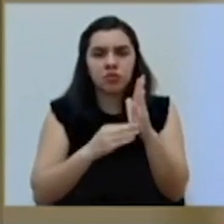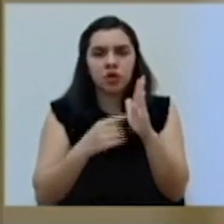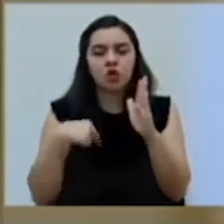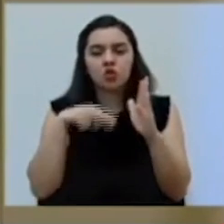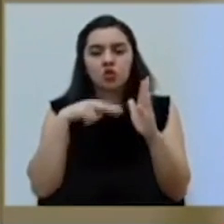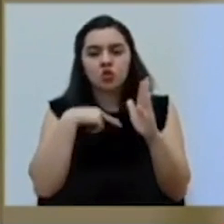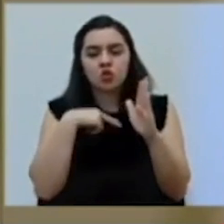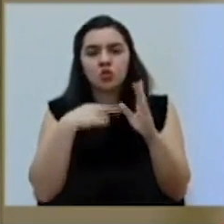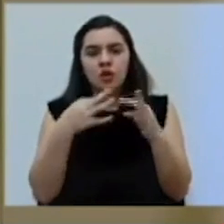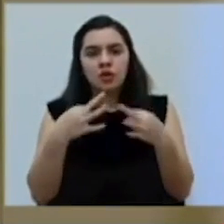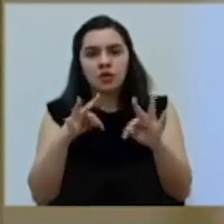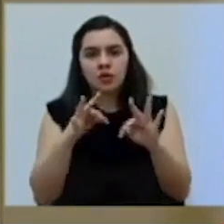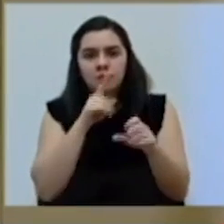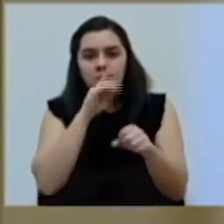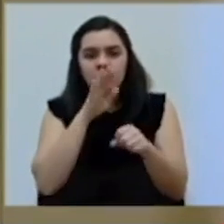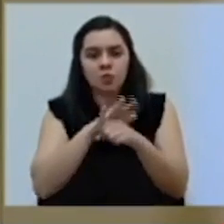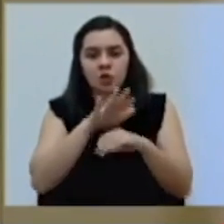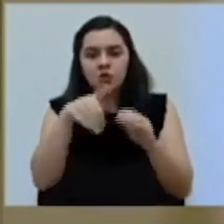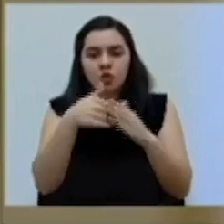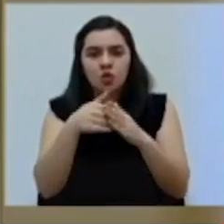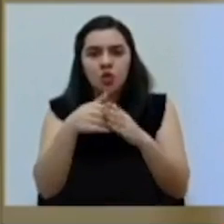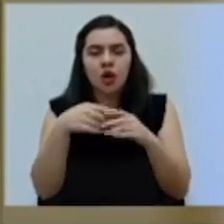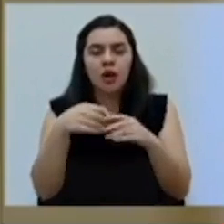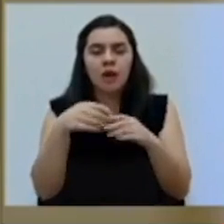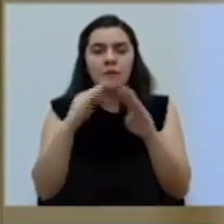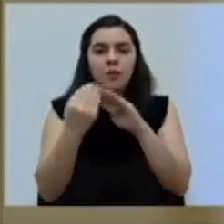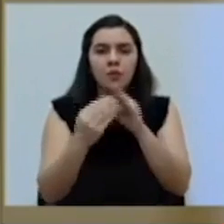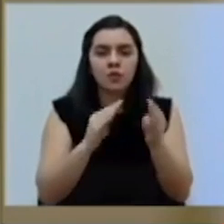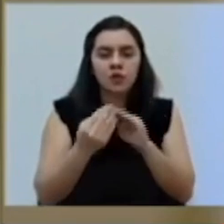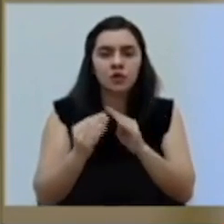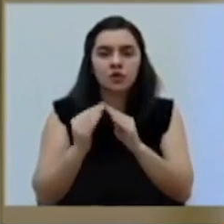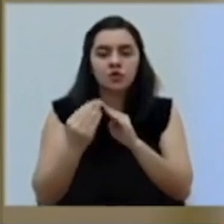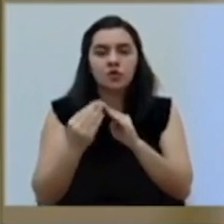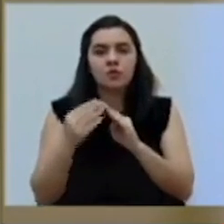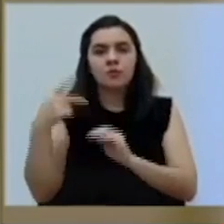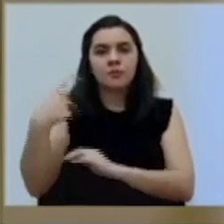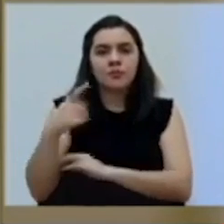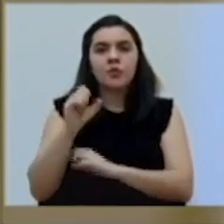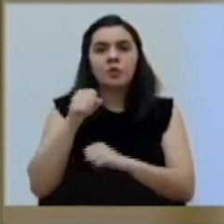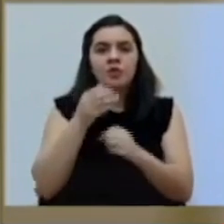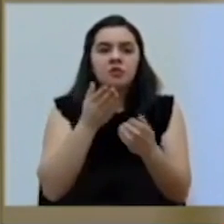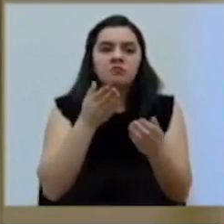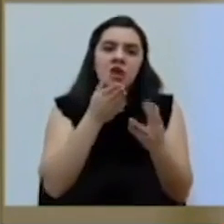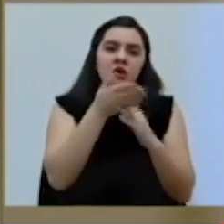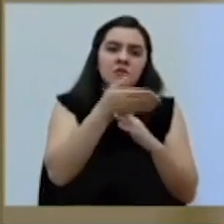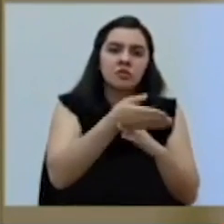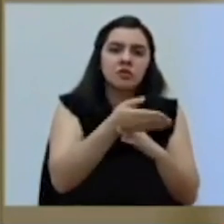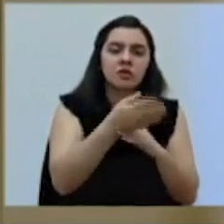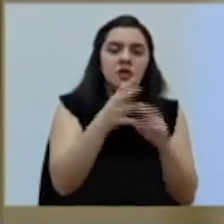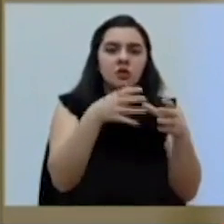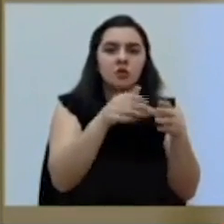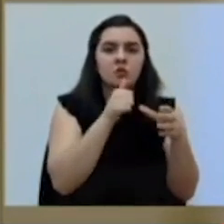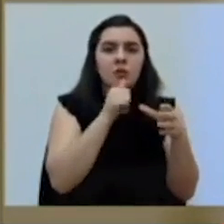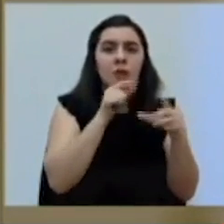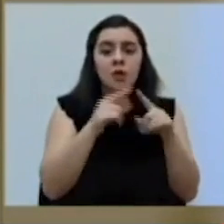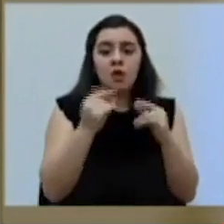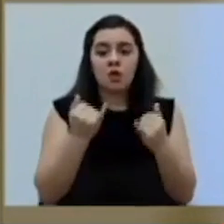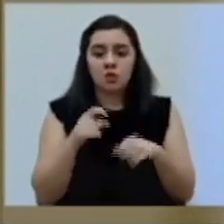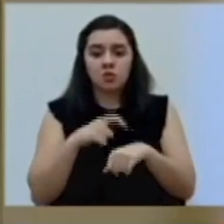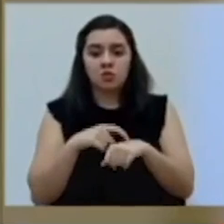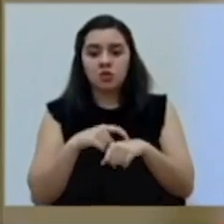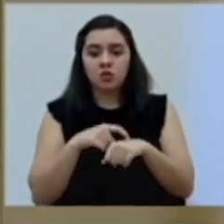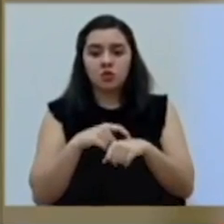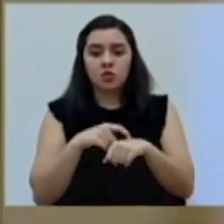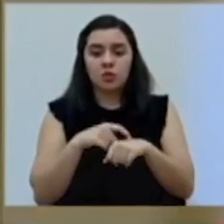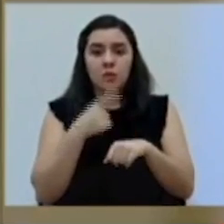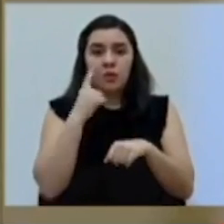se cubran toda la población de riesgo que eventualmente puede acudir también al sector privado. Por el momento no está contemplado que se adquiera en